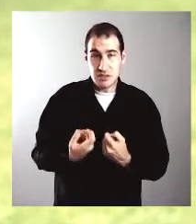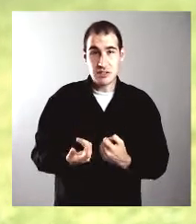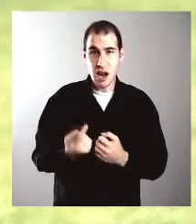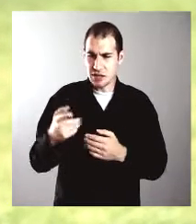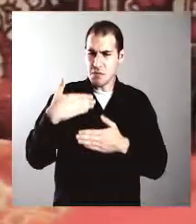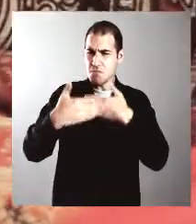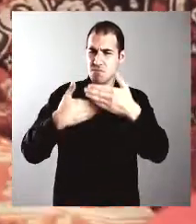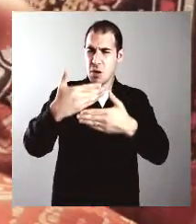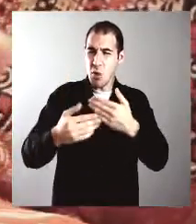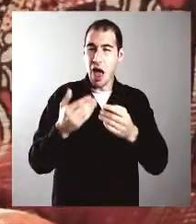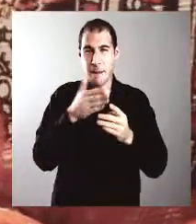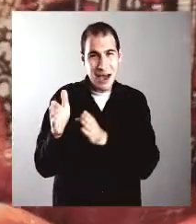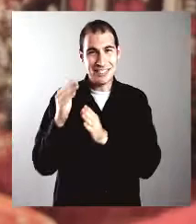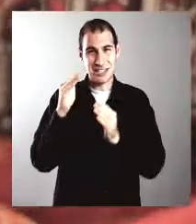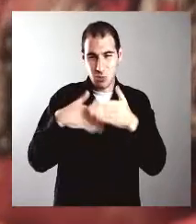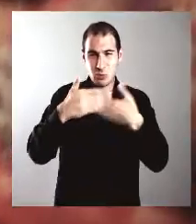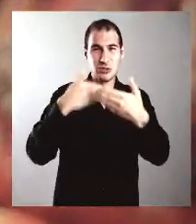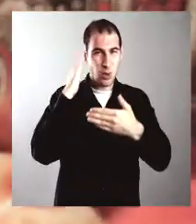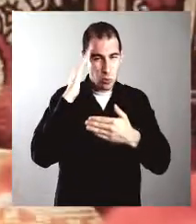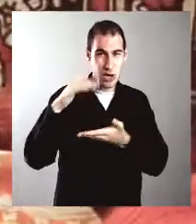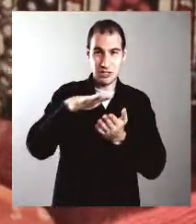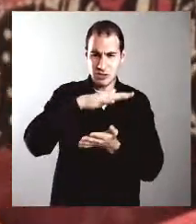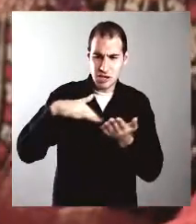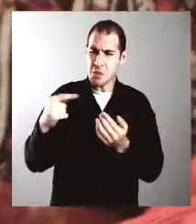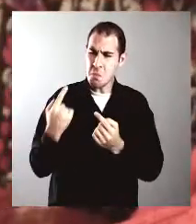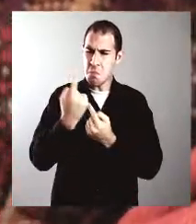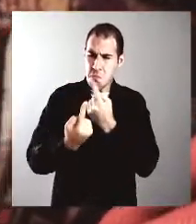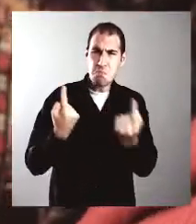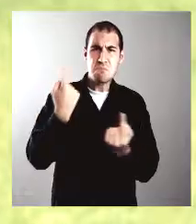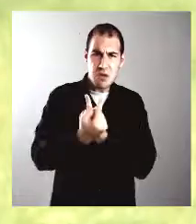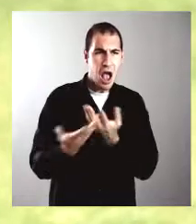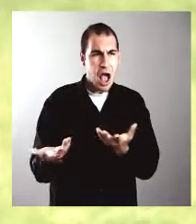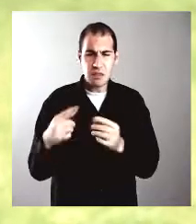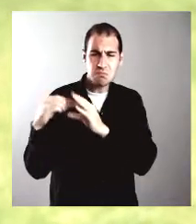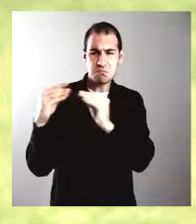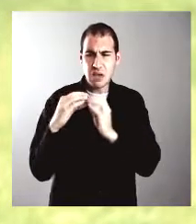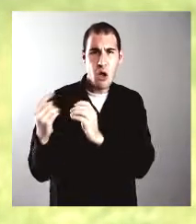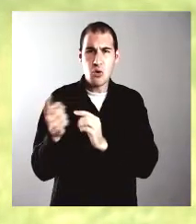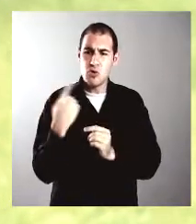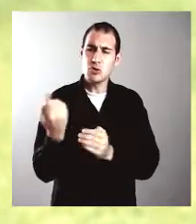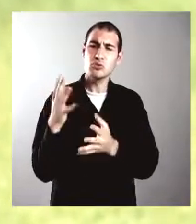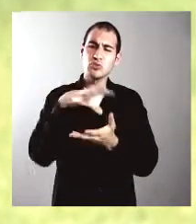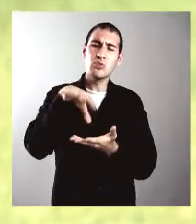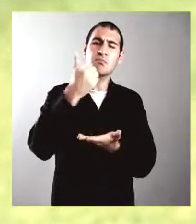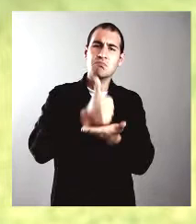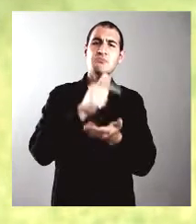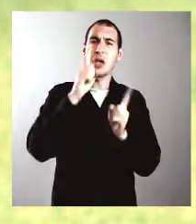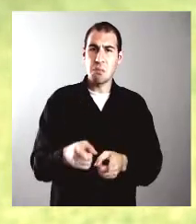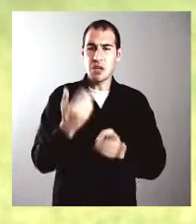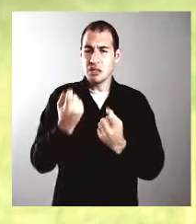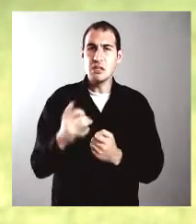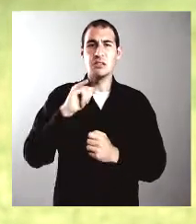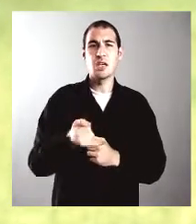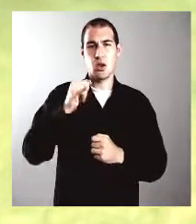partir de la evolución cultural de toda la sociedad y empezaron a decir, bueno, nosotros también necesitamos un lugar, más